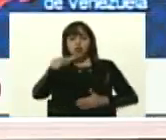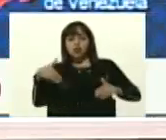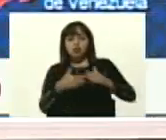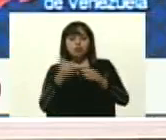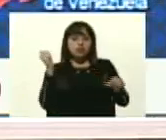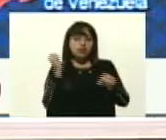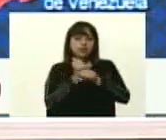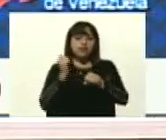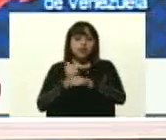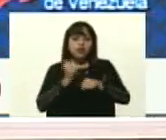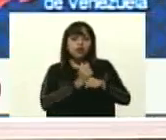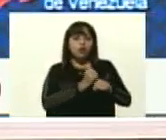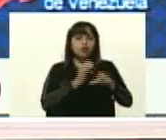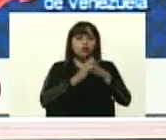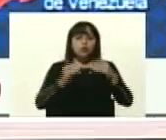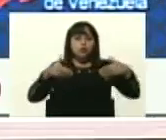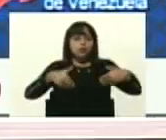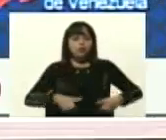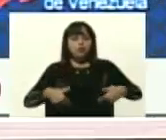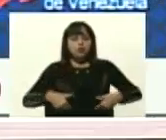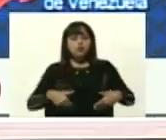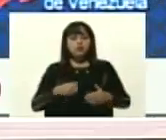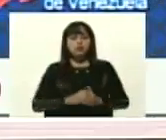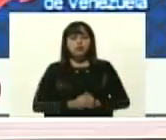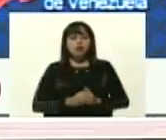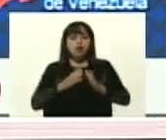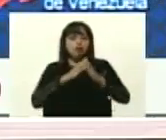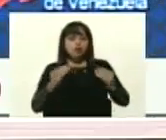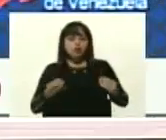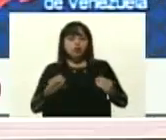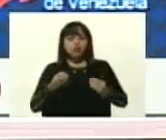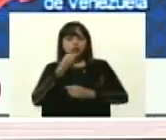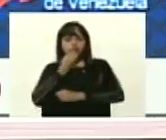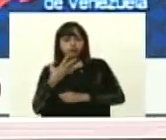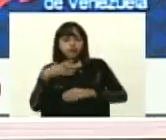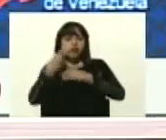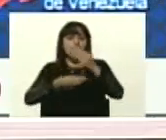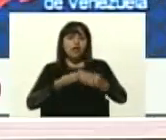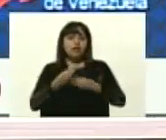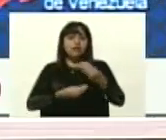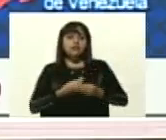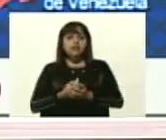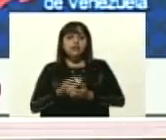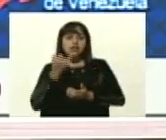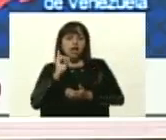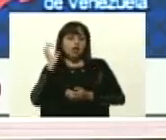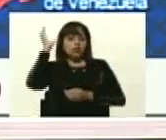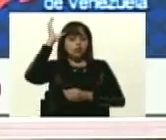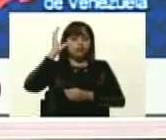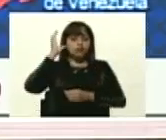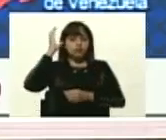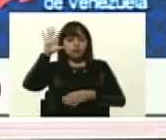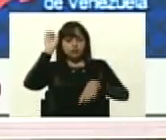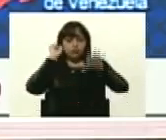trabajo, todo el esfuerzo, toda la maravilla que implica el conocimiento